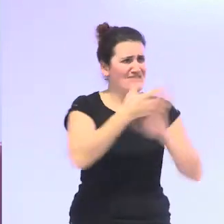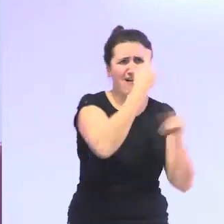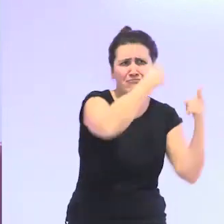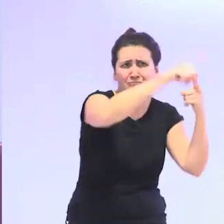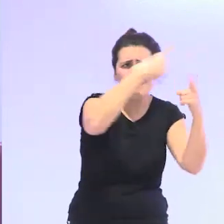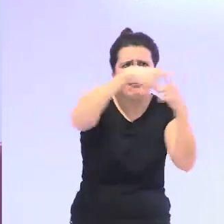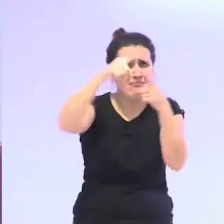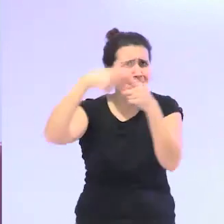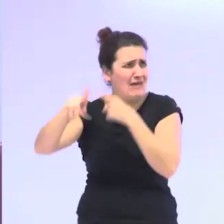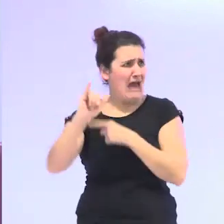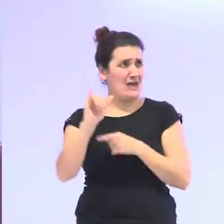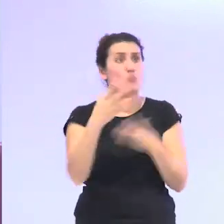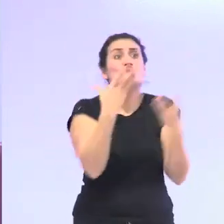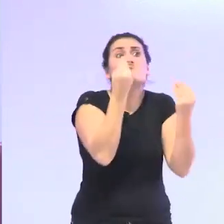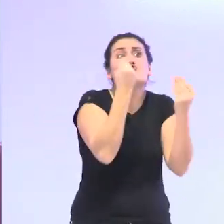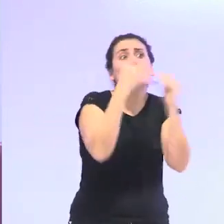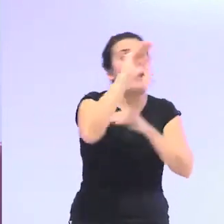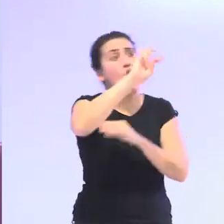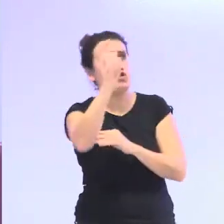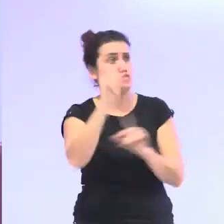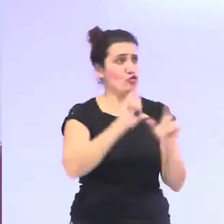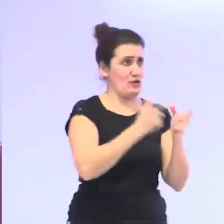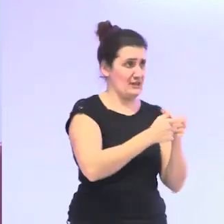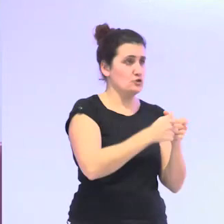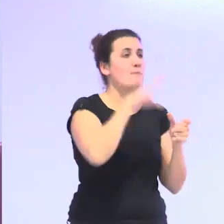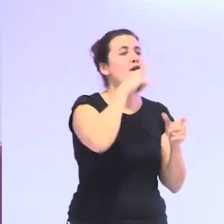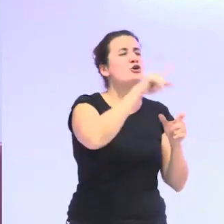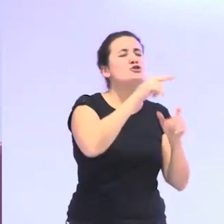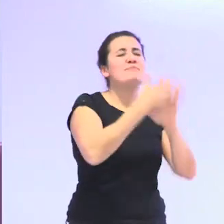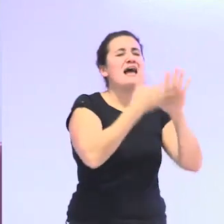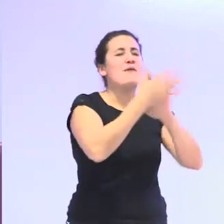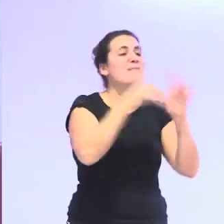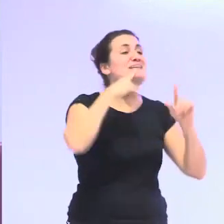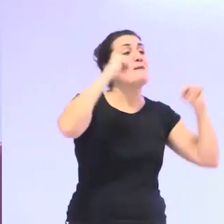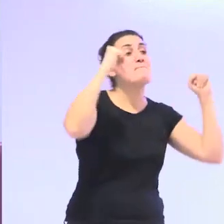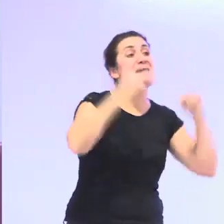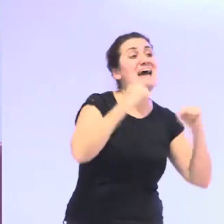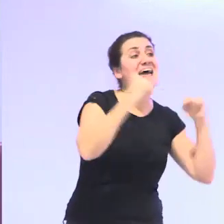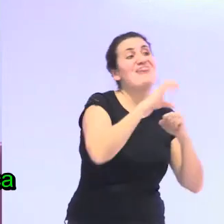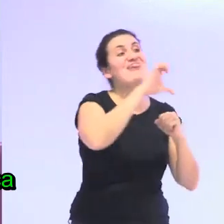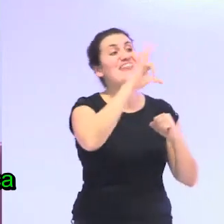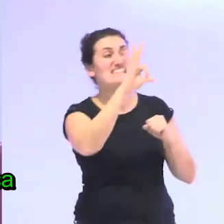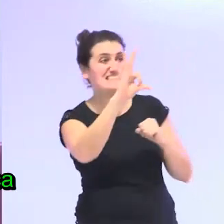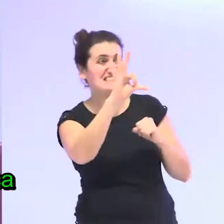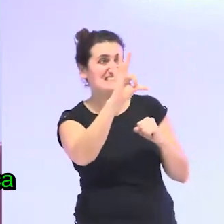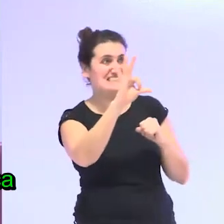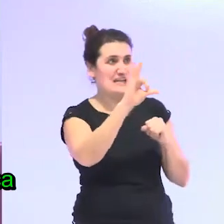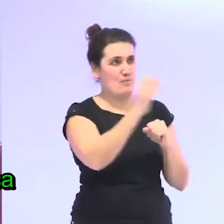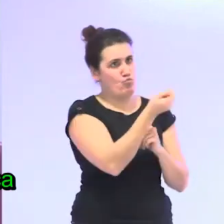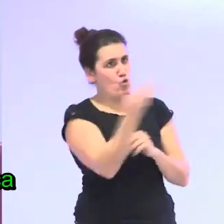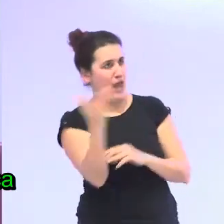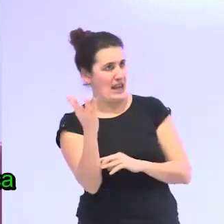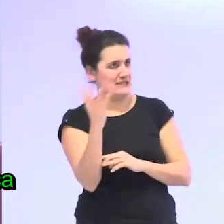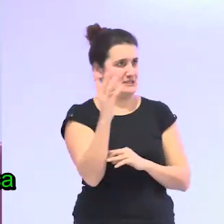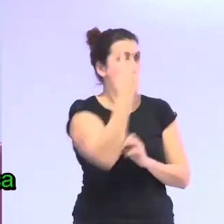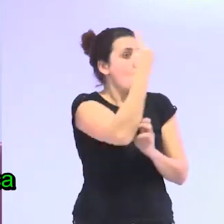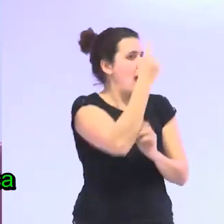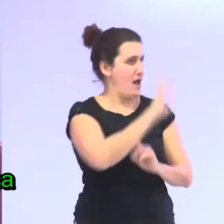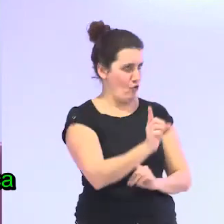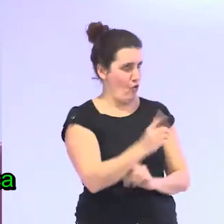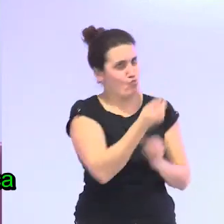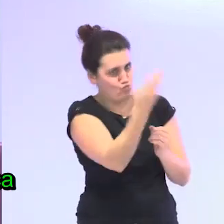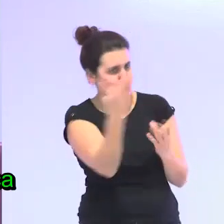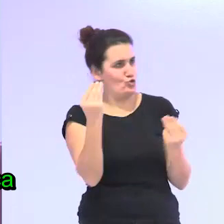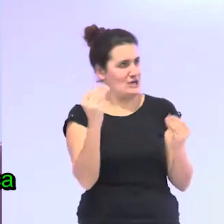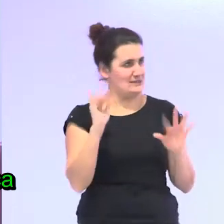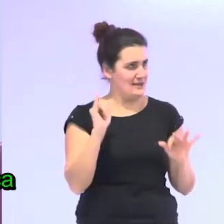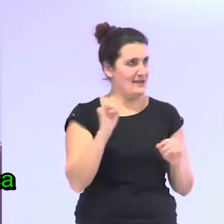más que en otros colectivos por eso ya hay que hablar más de vejeces que de vejez imaginaros si ponemos la edad cronológica de